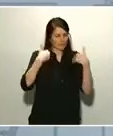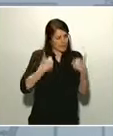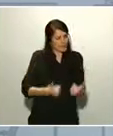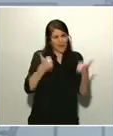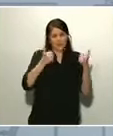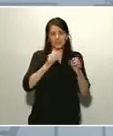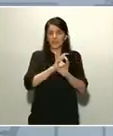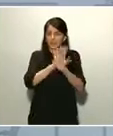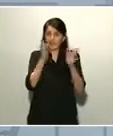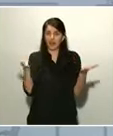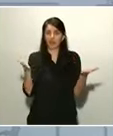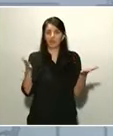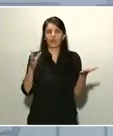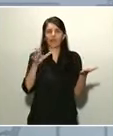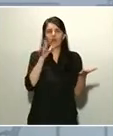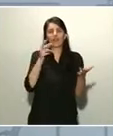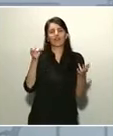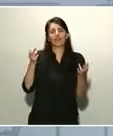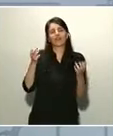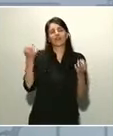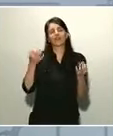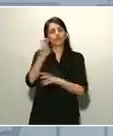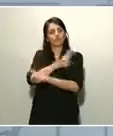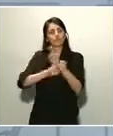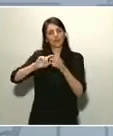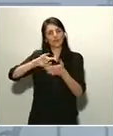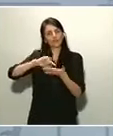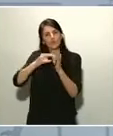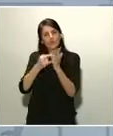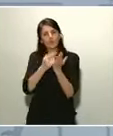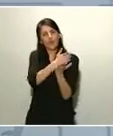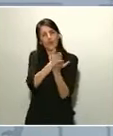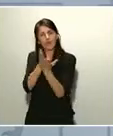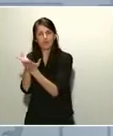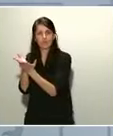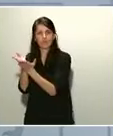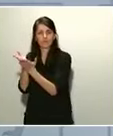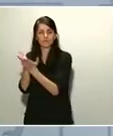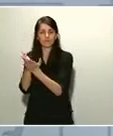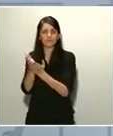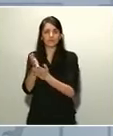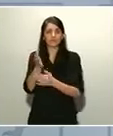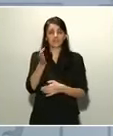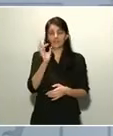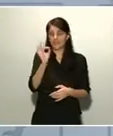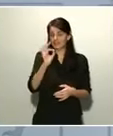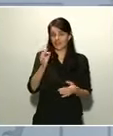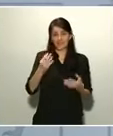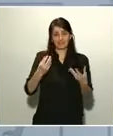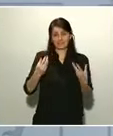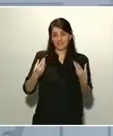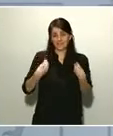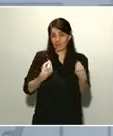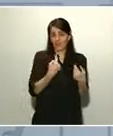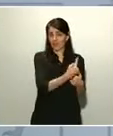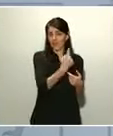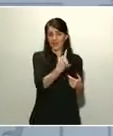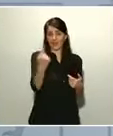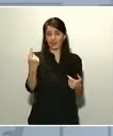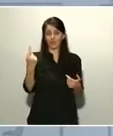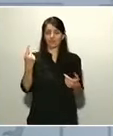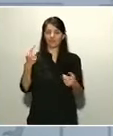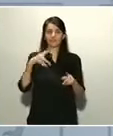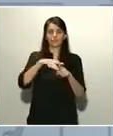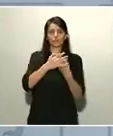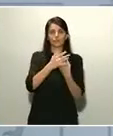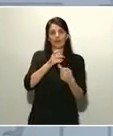soluciones. Es verdad que, como a veces ocurre en la vida de cada uno de nosotros cuando llegan las dificultades, pues solemos ver